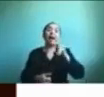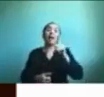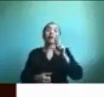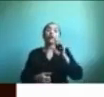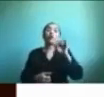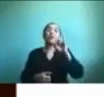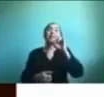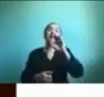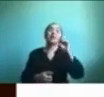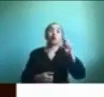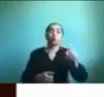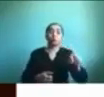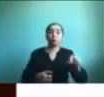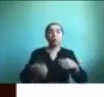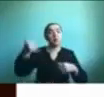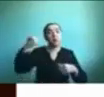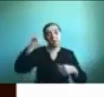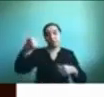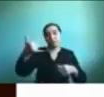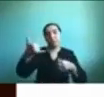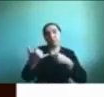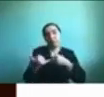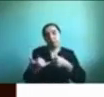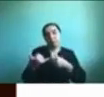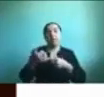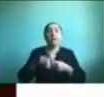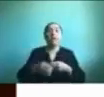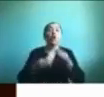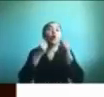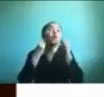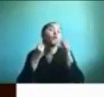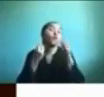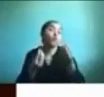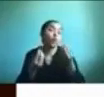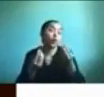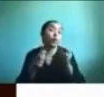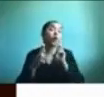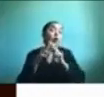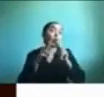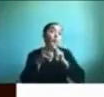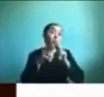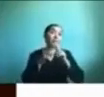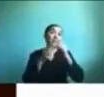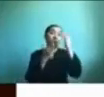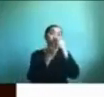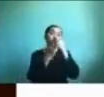y lo bueno también de la mesita que como estuvo hecha en función de un proyecto